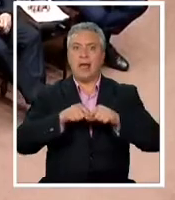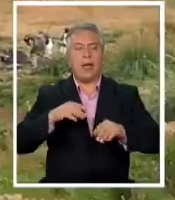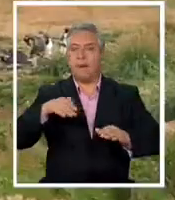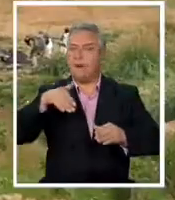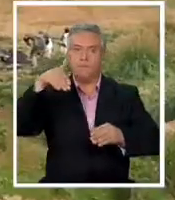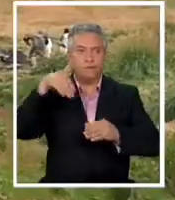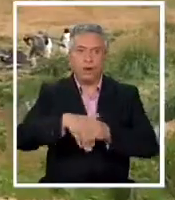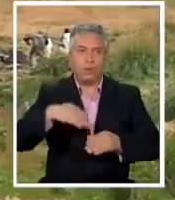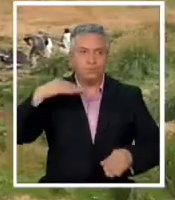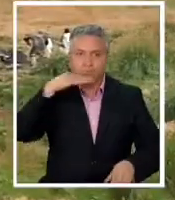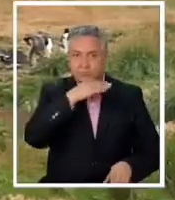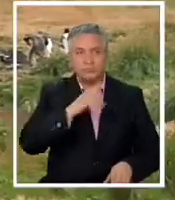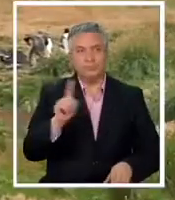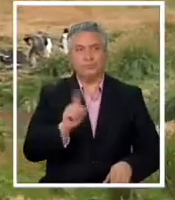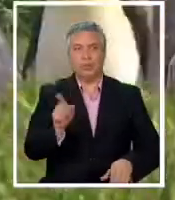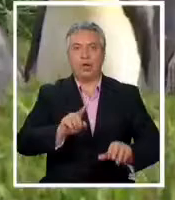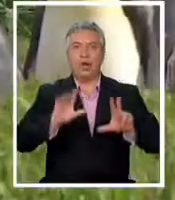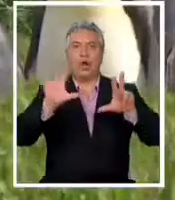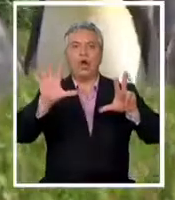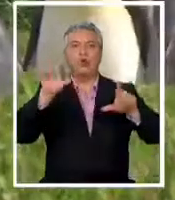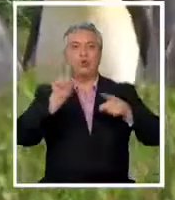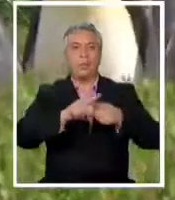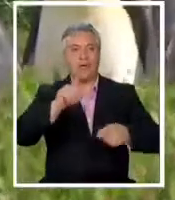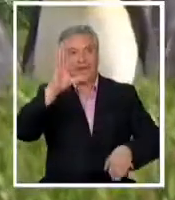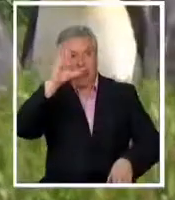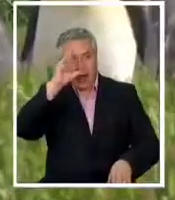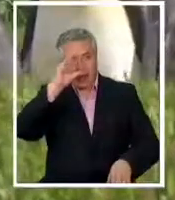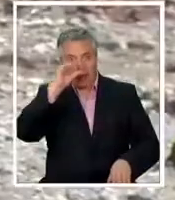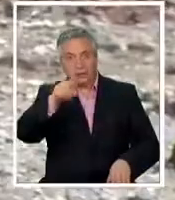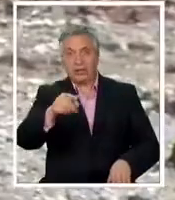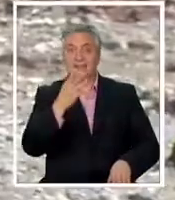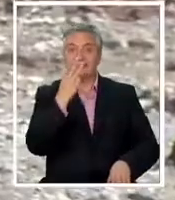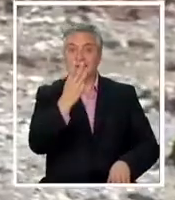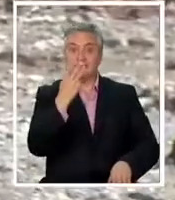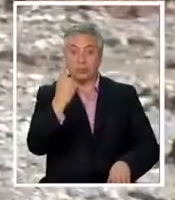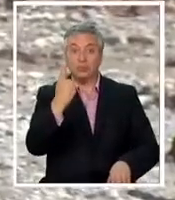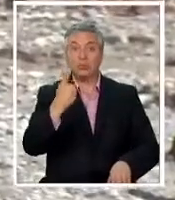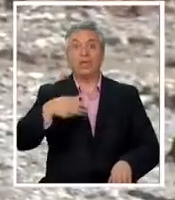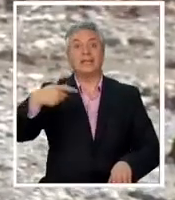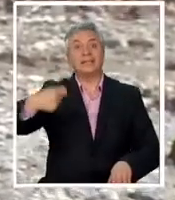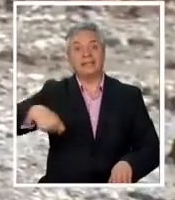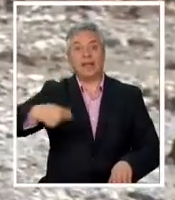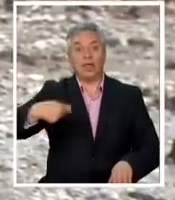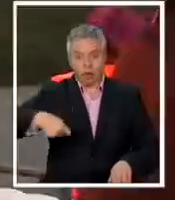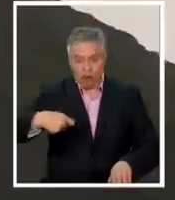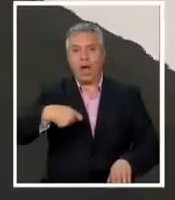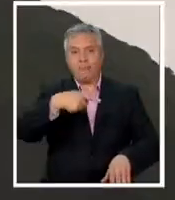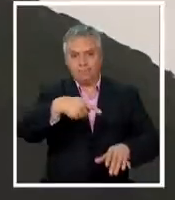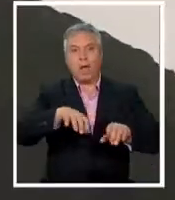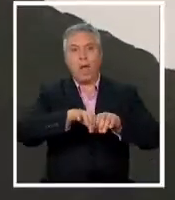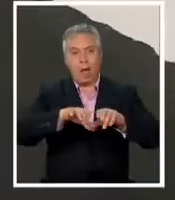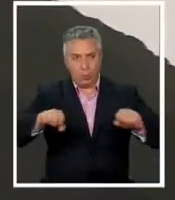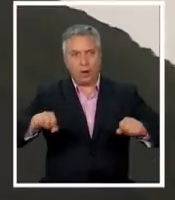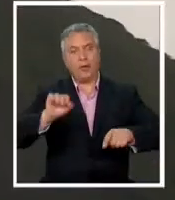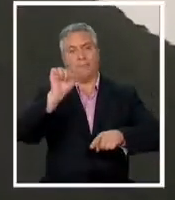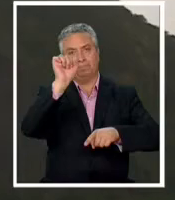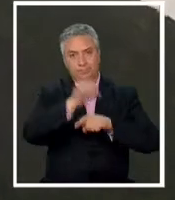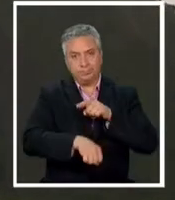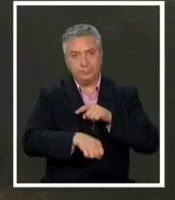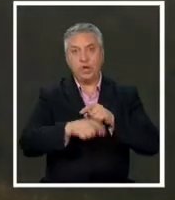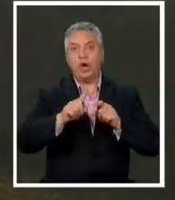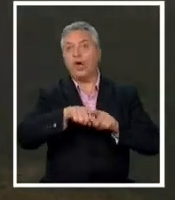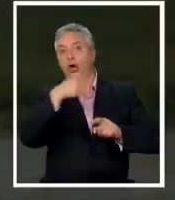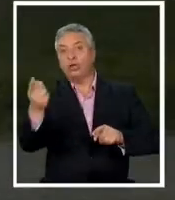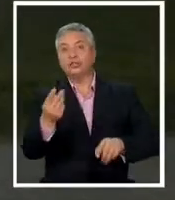inmediata. Fue cerca de las 8 y media de la noche que finalmente 31 senadores aprobaron la ratificación del acuerdo otros 3